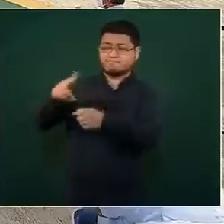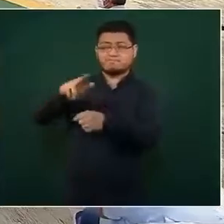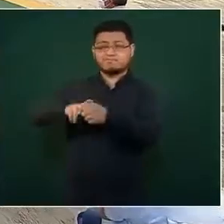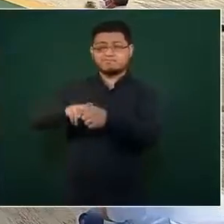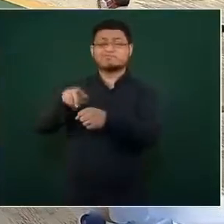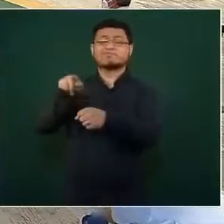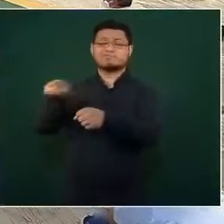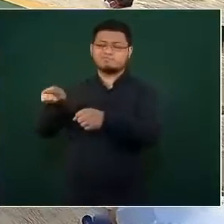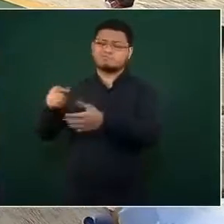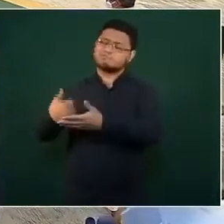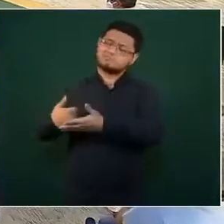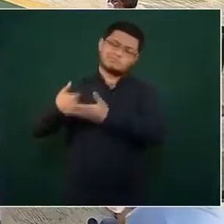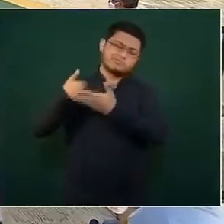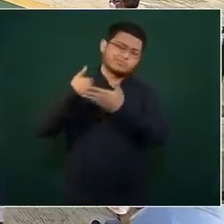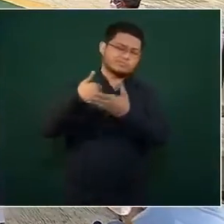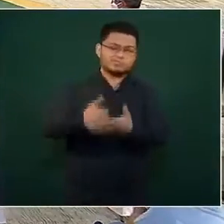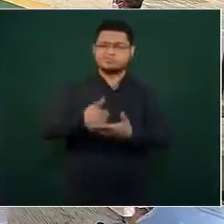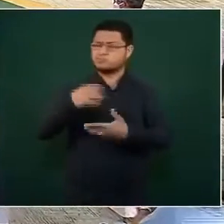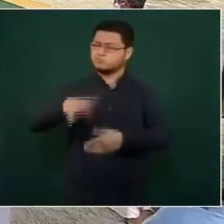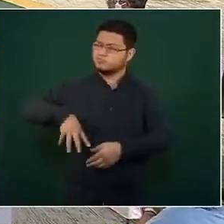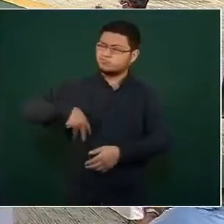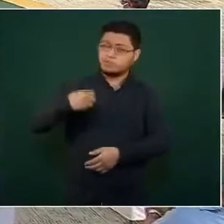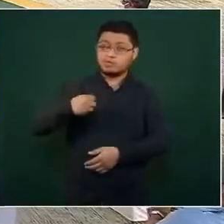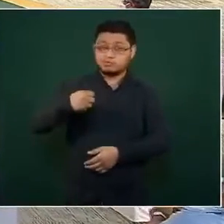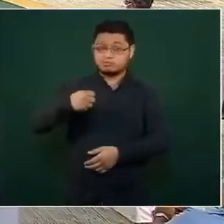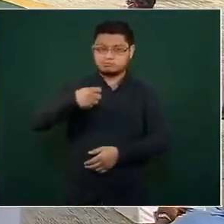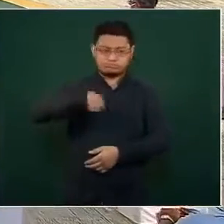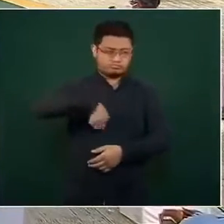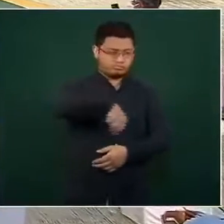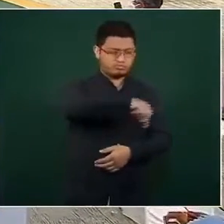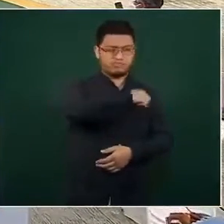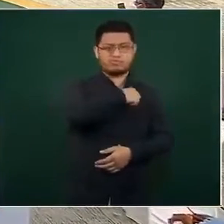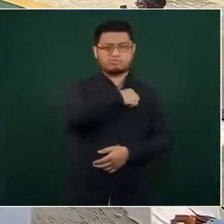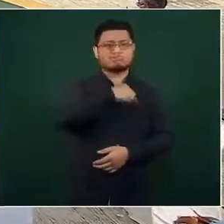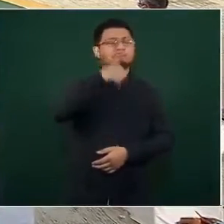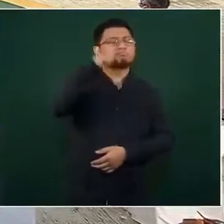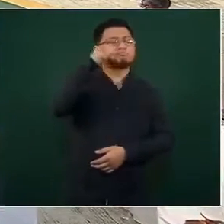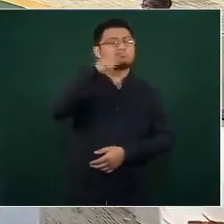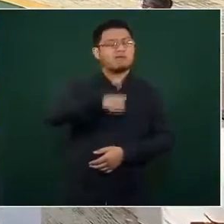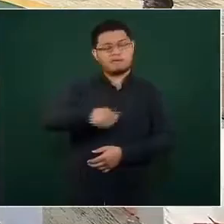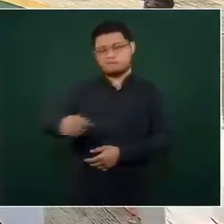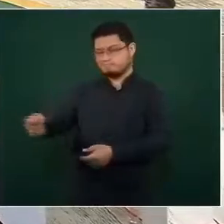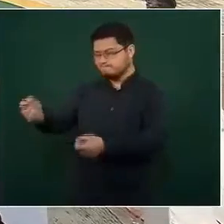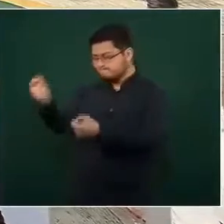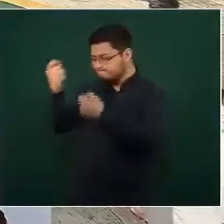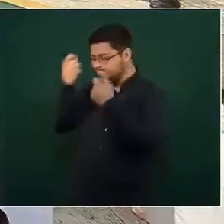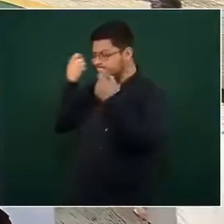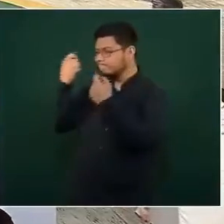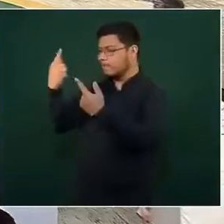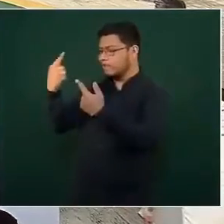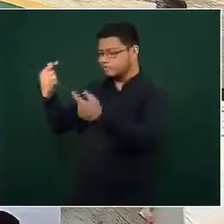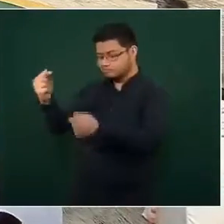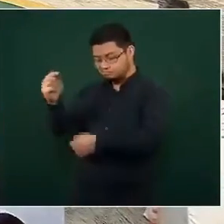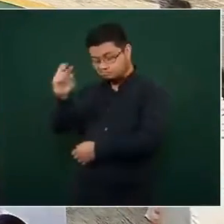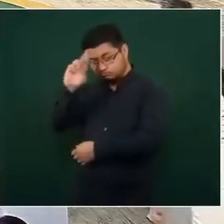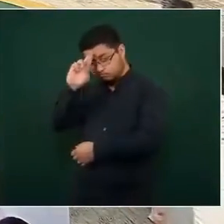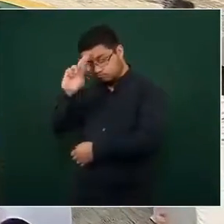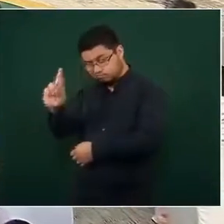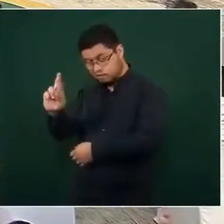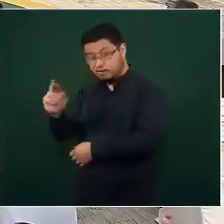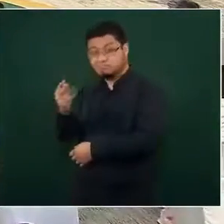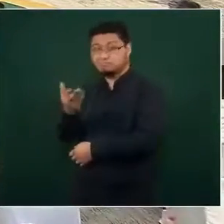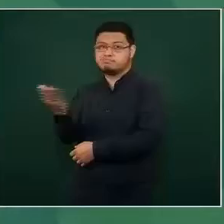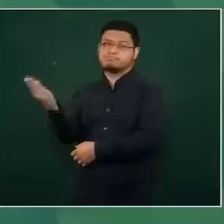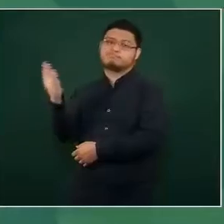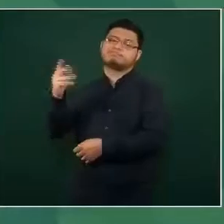les vamos siempre a estar rindiendo homenajes y siempre reconociendo su